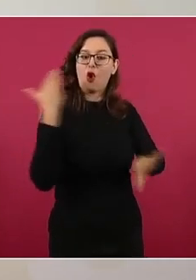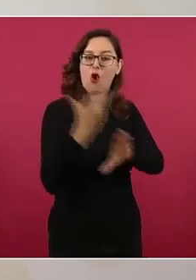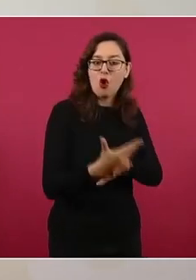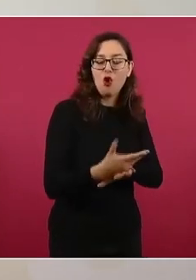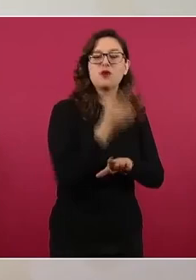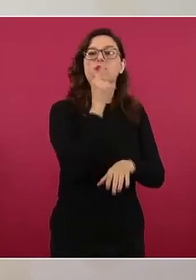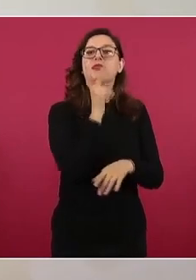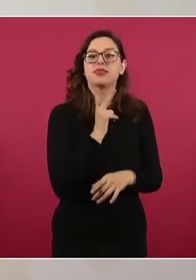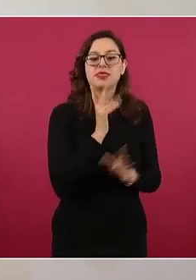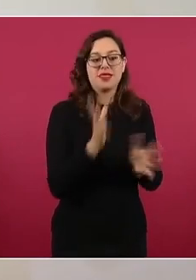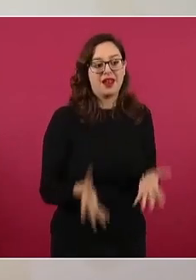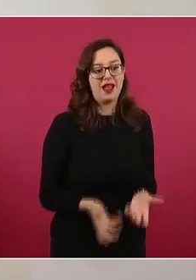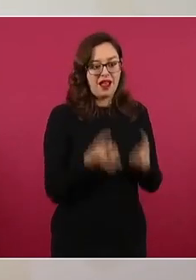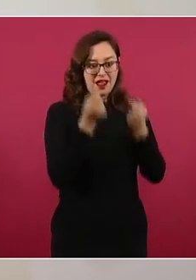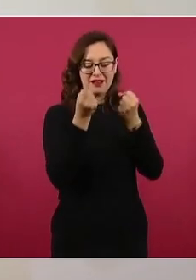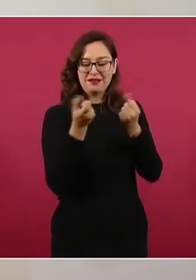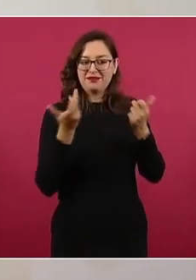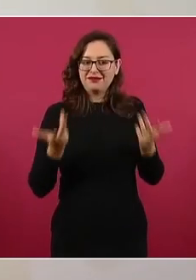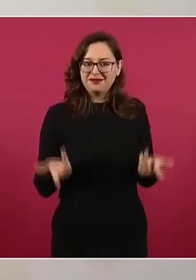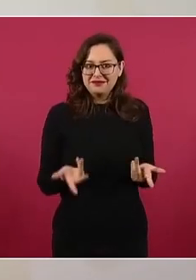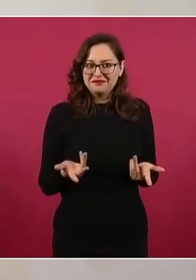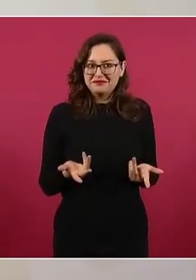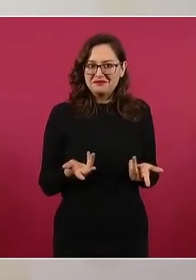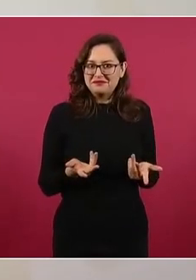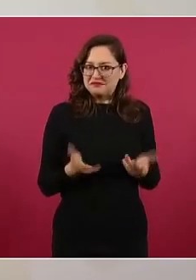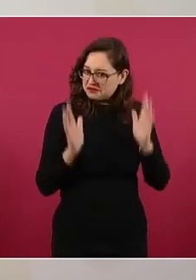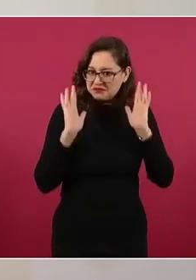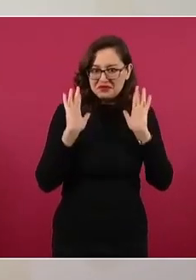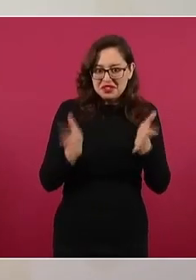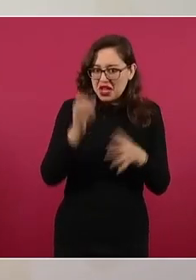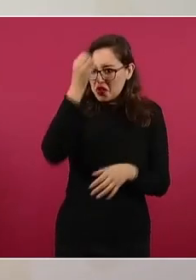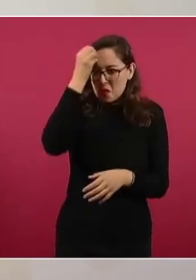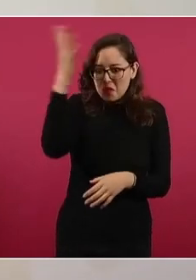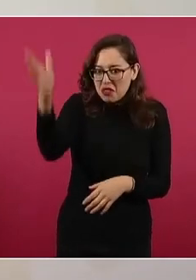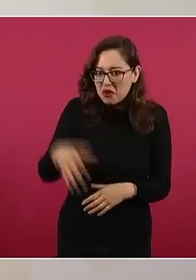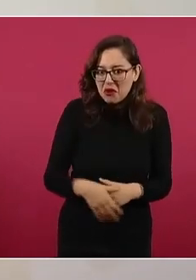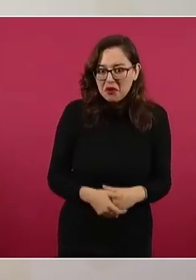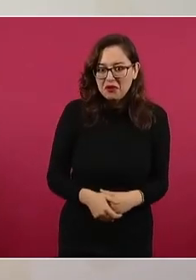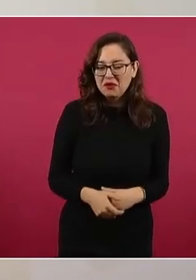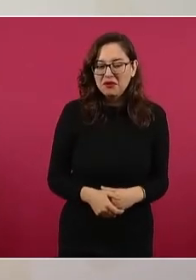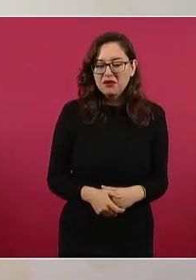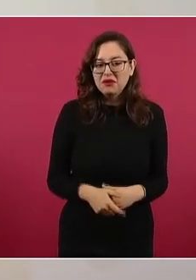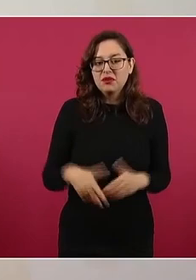nunca quiso el reparto agrario?